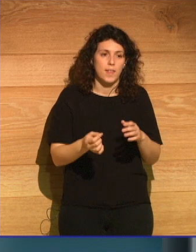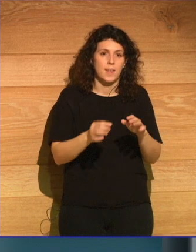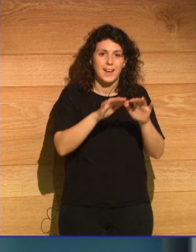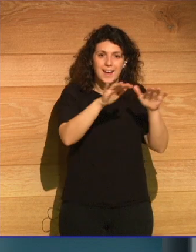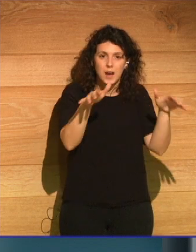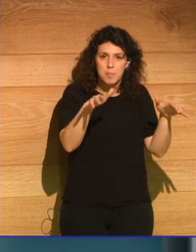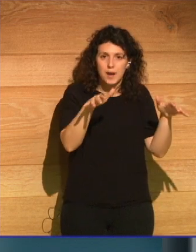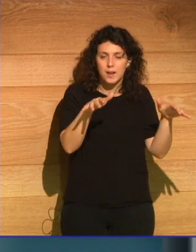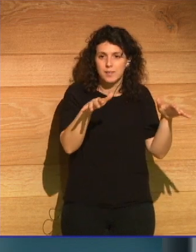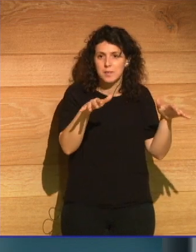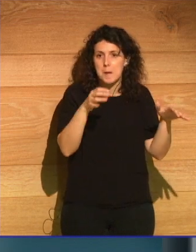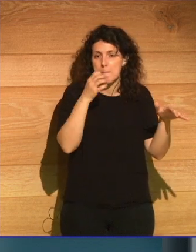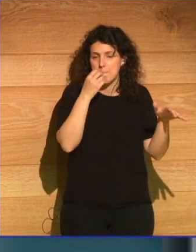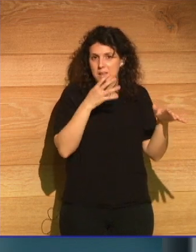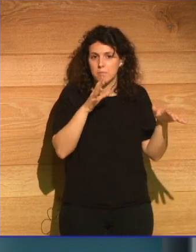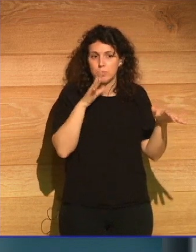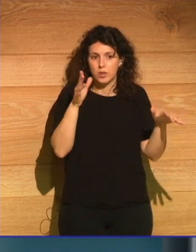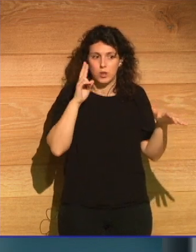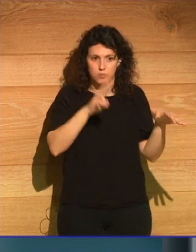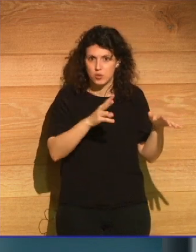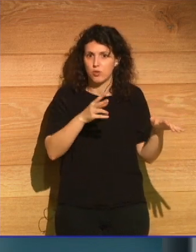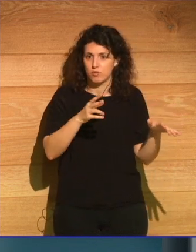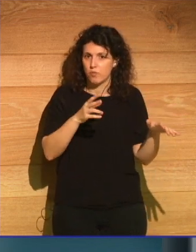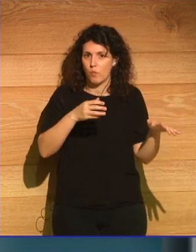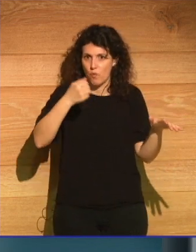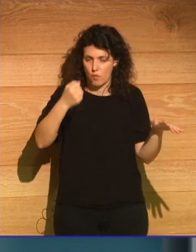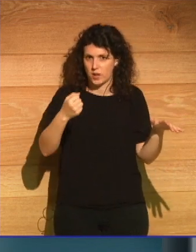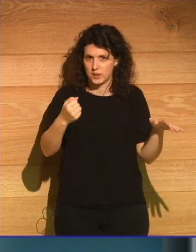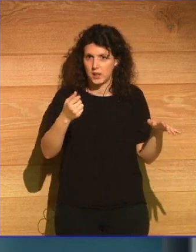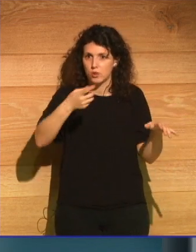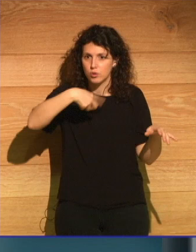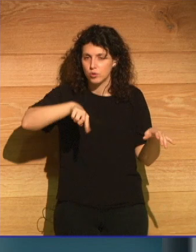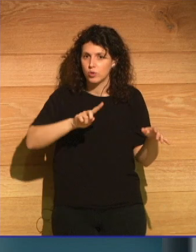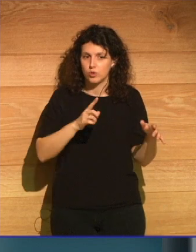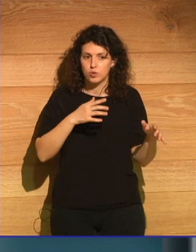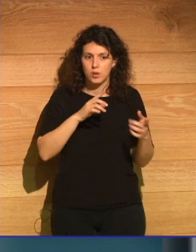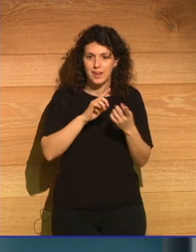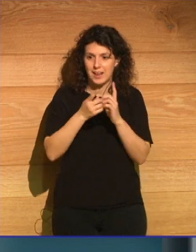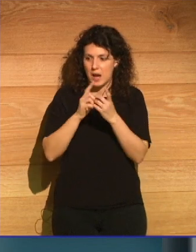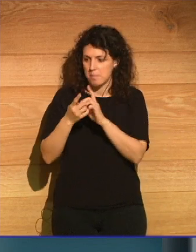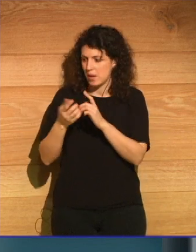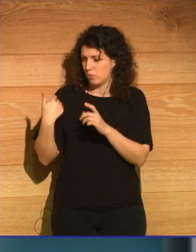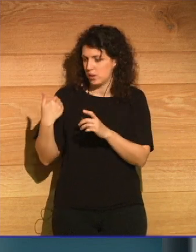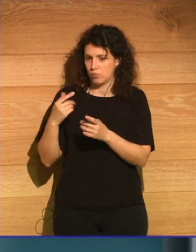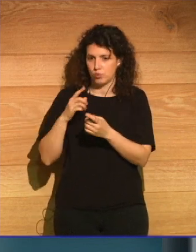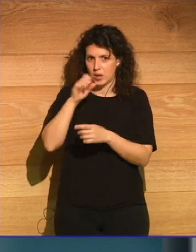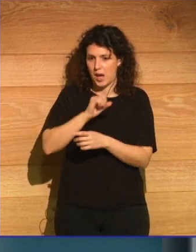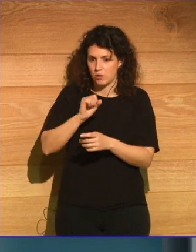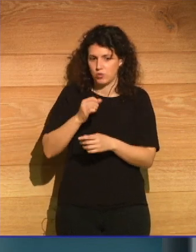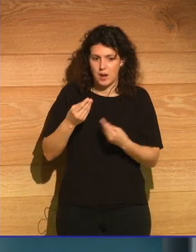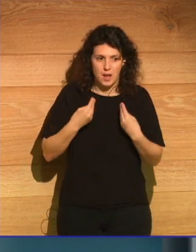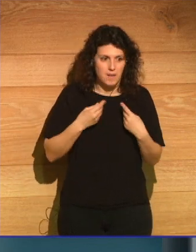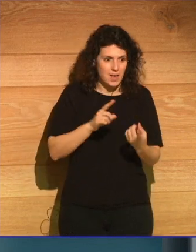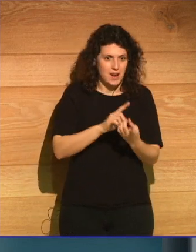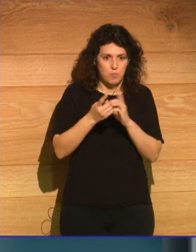significante, ya que hemos podido llegar a verlo radicalmente, que hemos podido cambiar durante los últimos años. La vida cambió de un día para